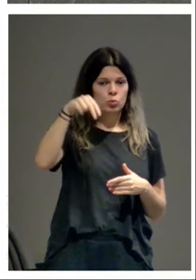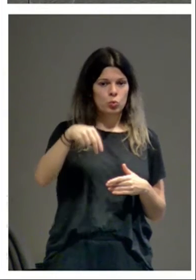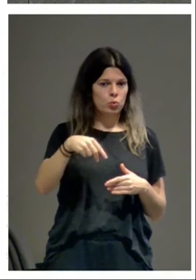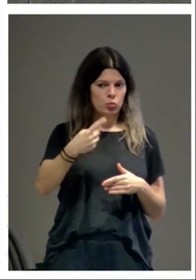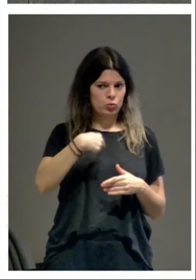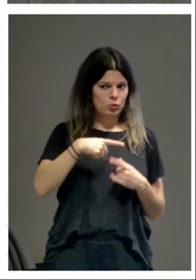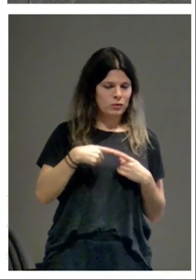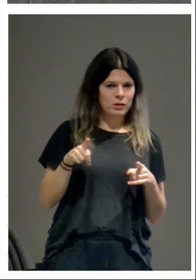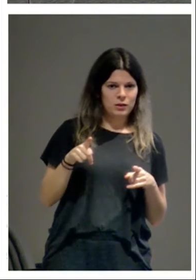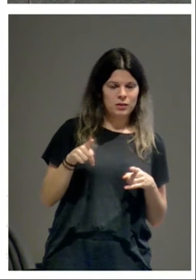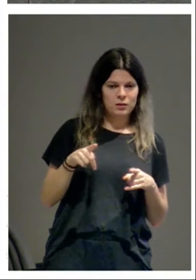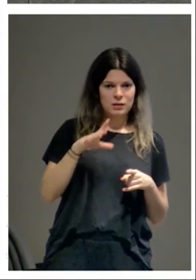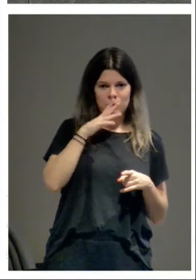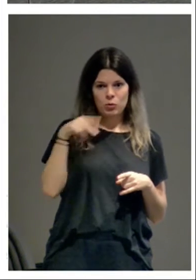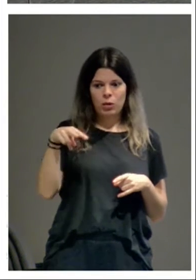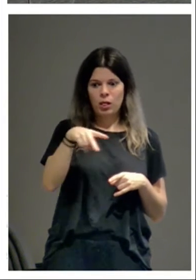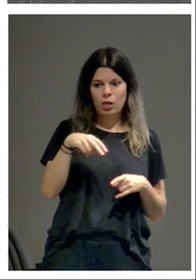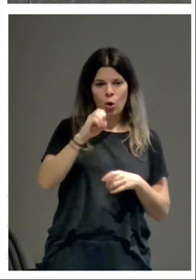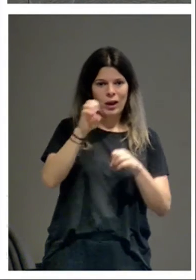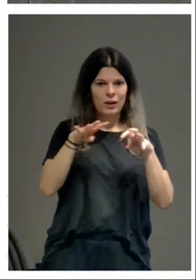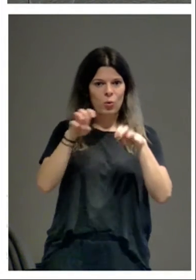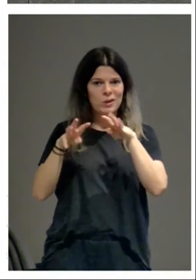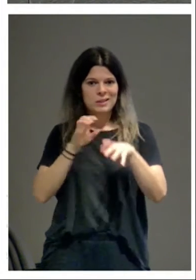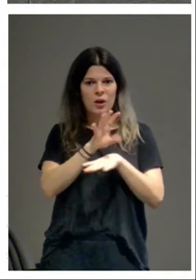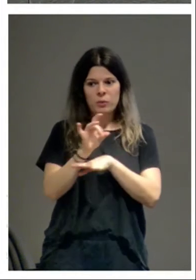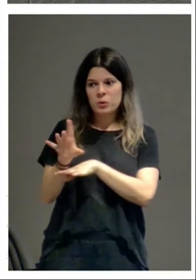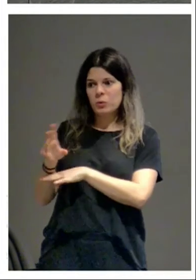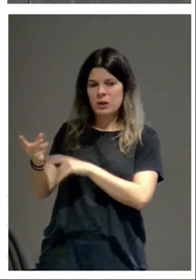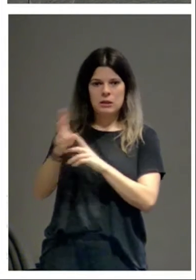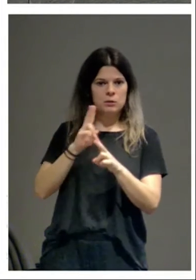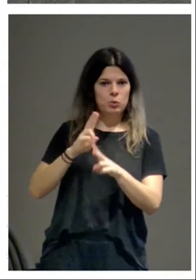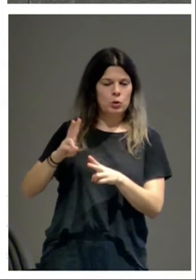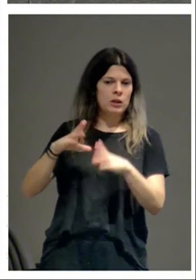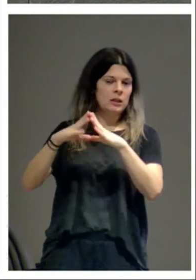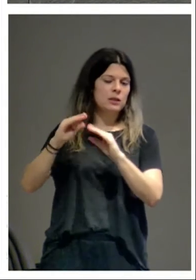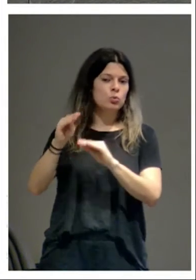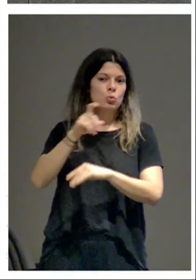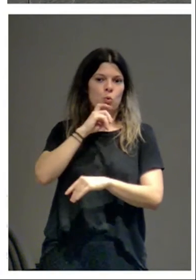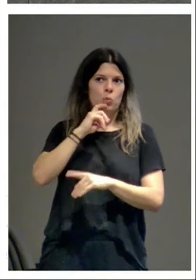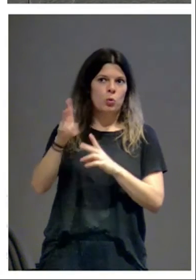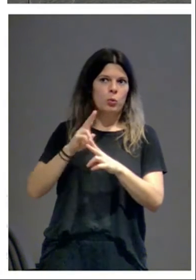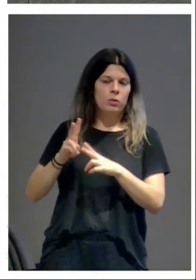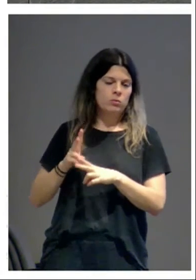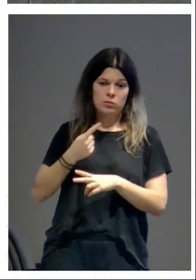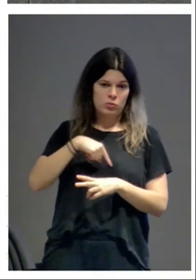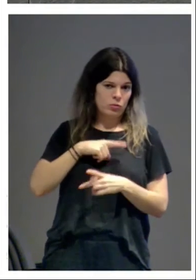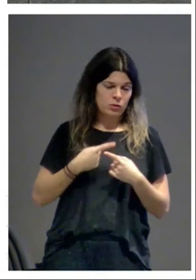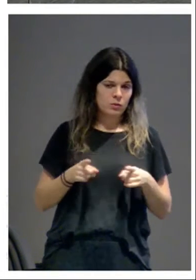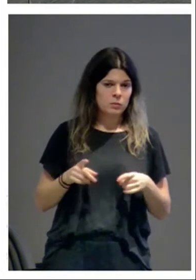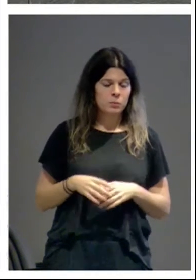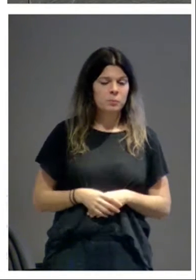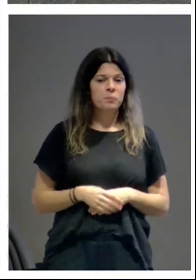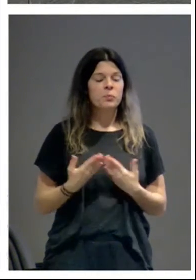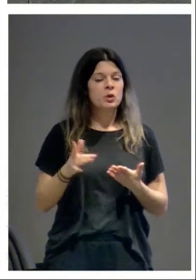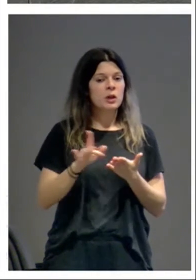no mandamos una encuesta a todos los párrocos a que nos contesten diciendo cómo es su iglesia. Así que el catálogo